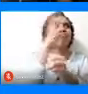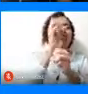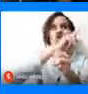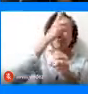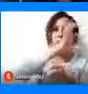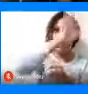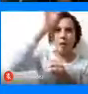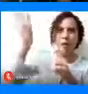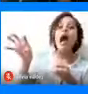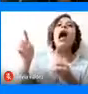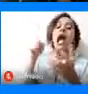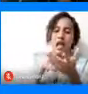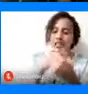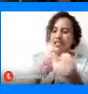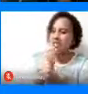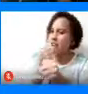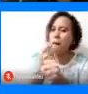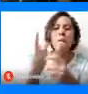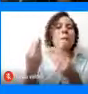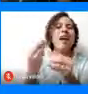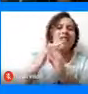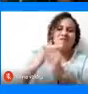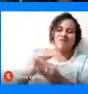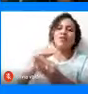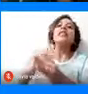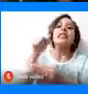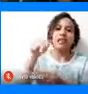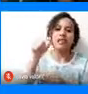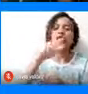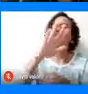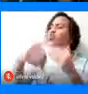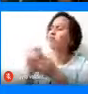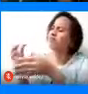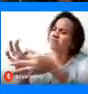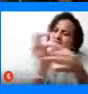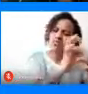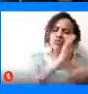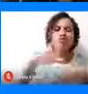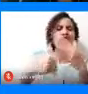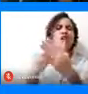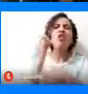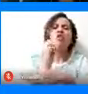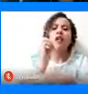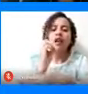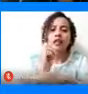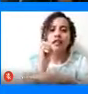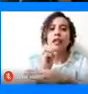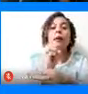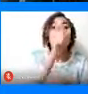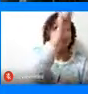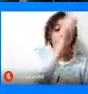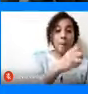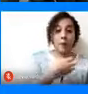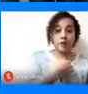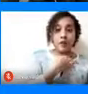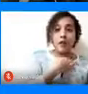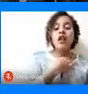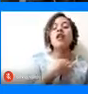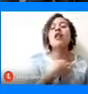trabajan de manera mancomunada con todas las organizaciones, tanto civiles como